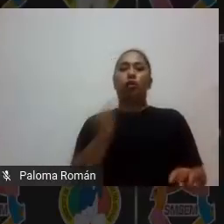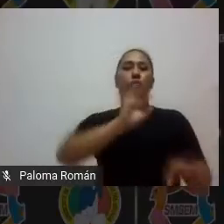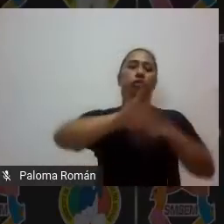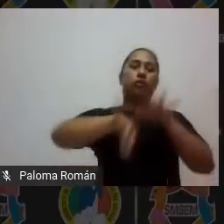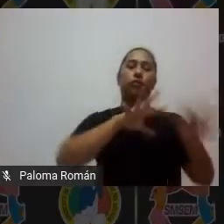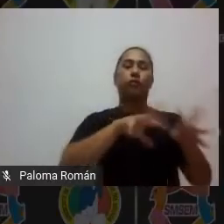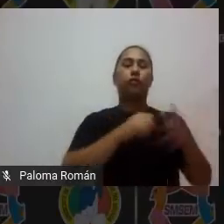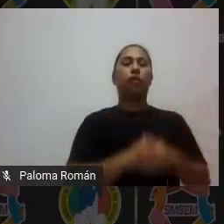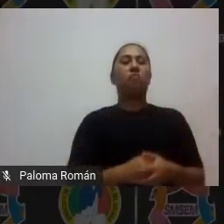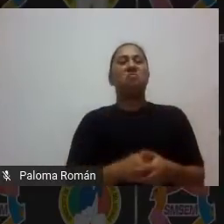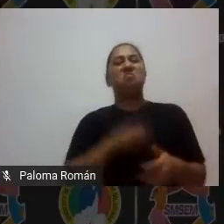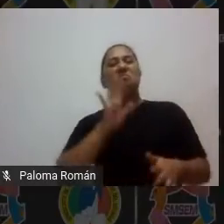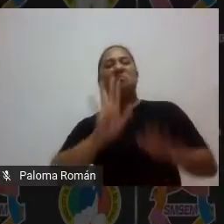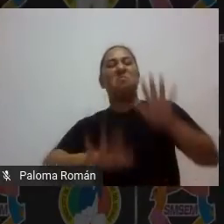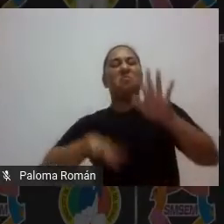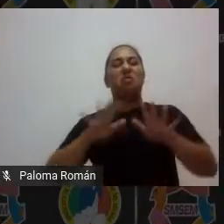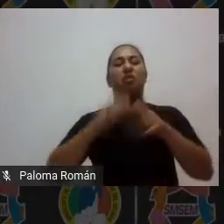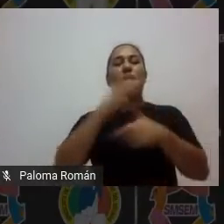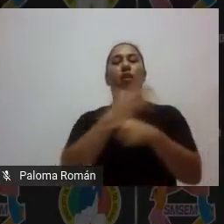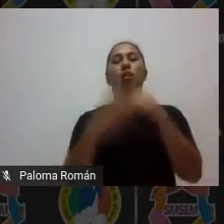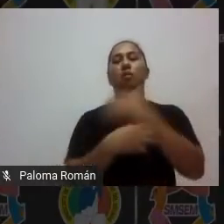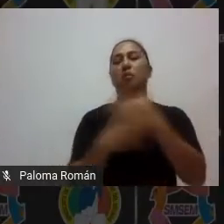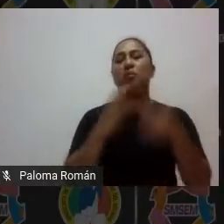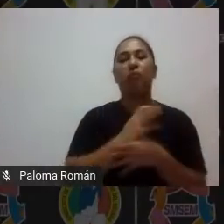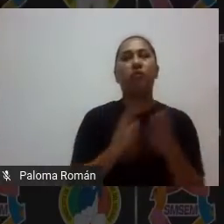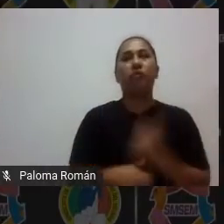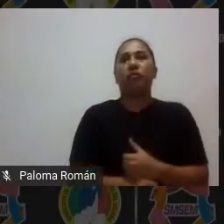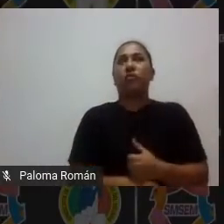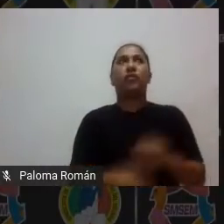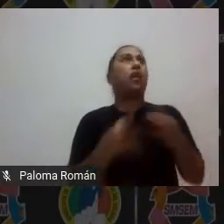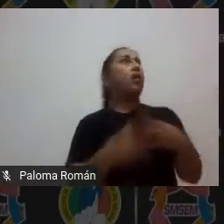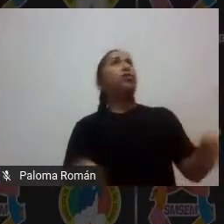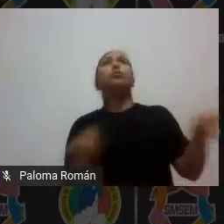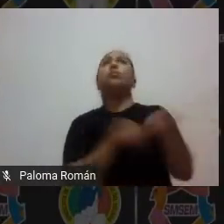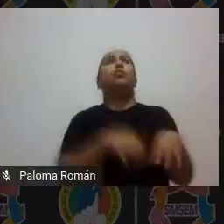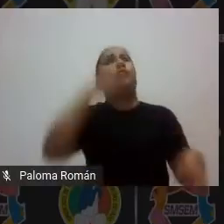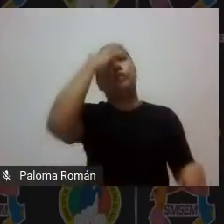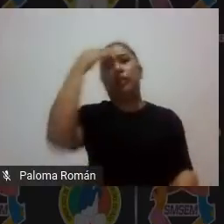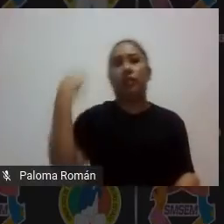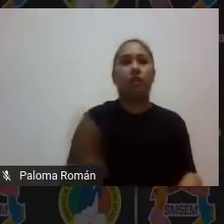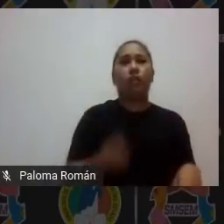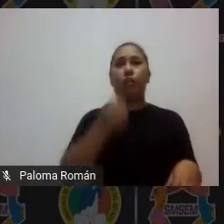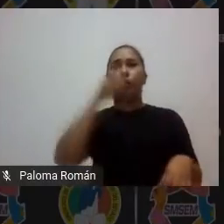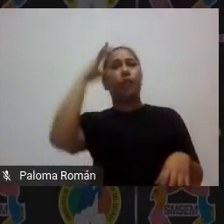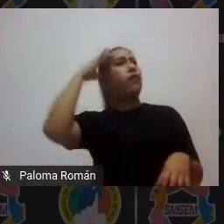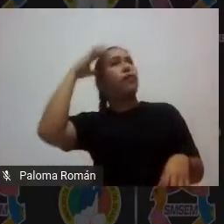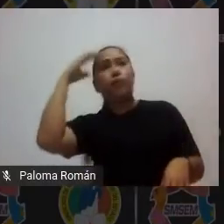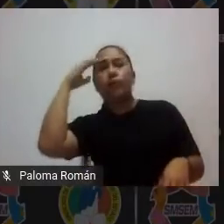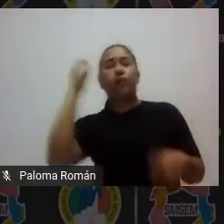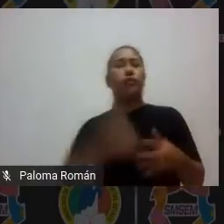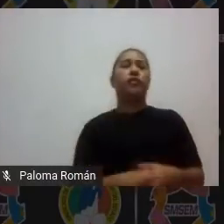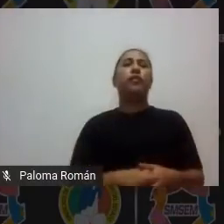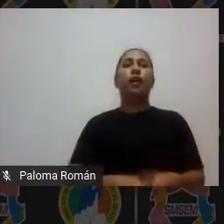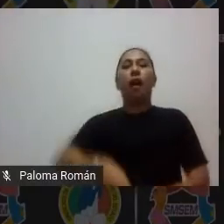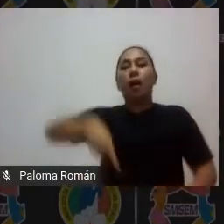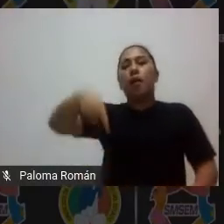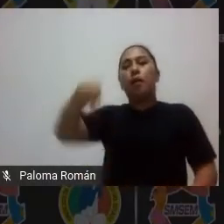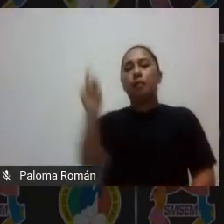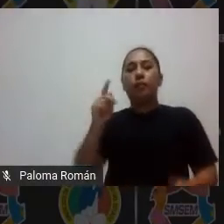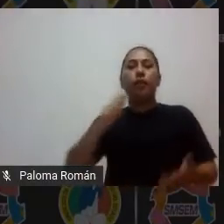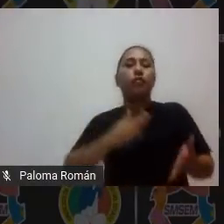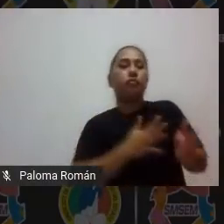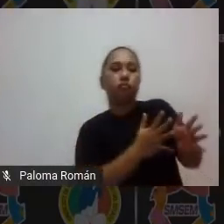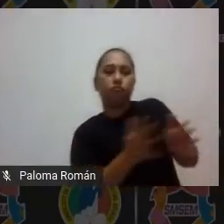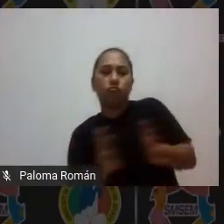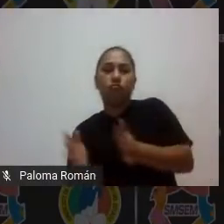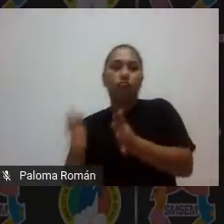que no estamos obligados a saberlas y no estamos obligados a dominarlo pero sí a conducirlo maestras